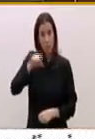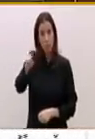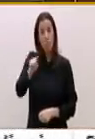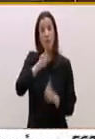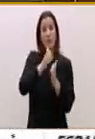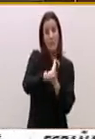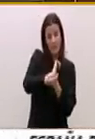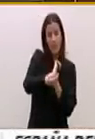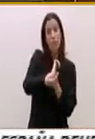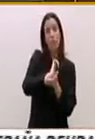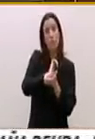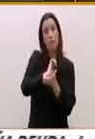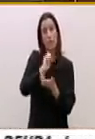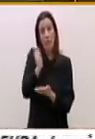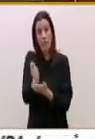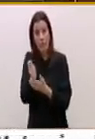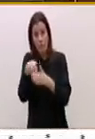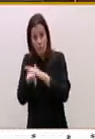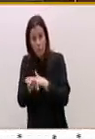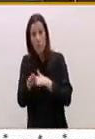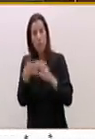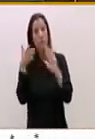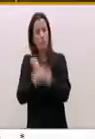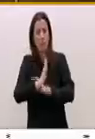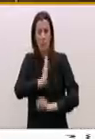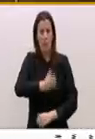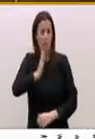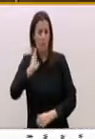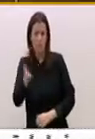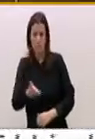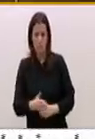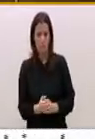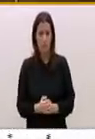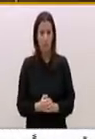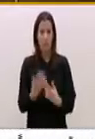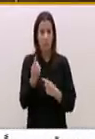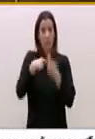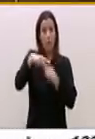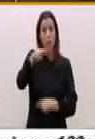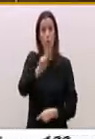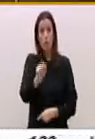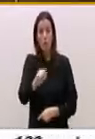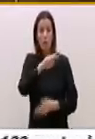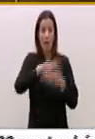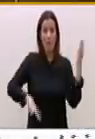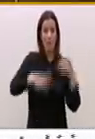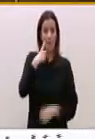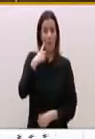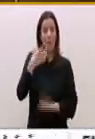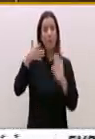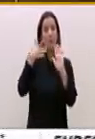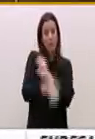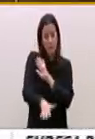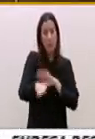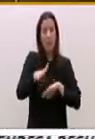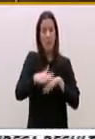despósitos ha sufrido una peor evolución. Vendiendo Nova Galicia Banco sin previamente resolver en su totalidad el